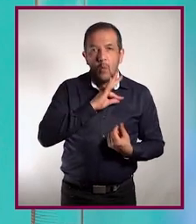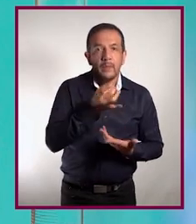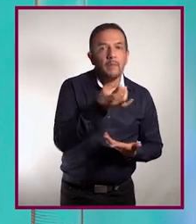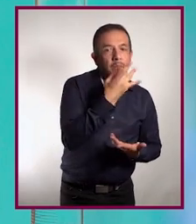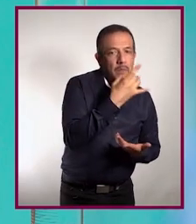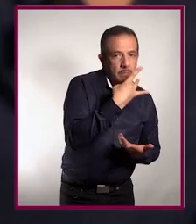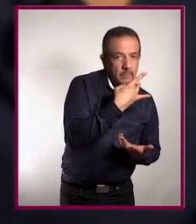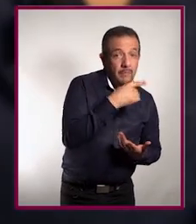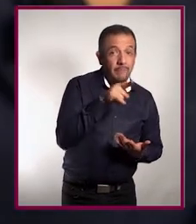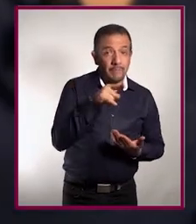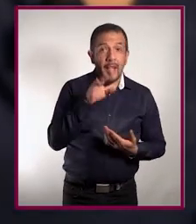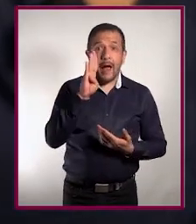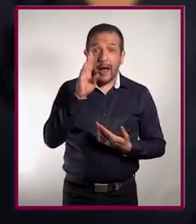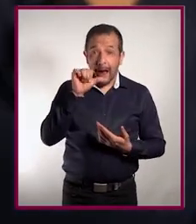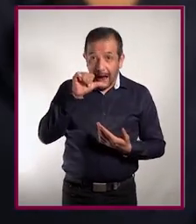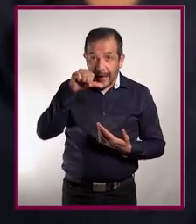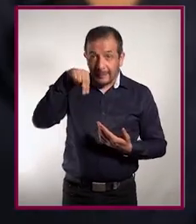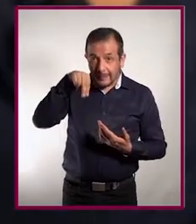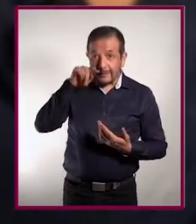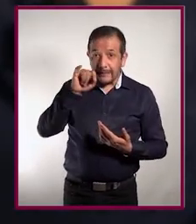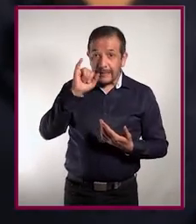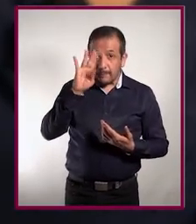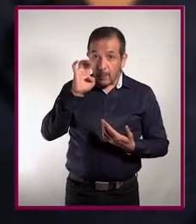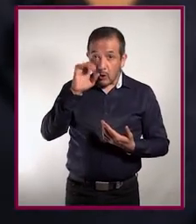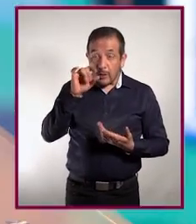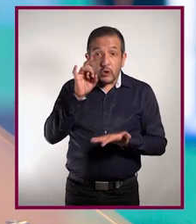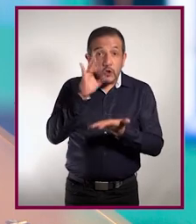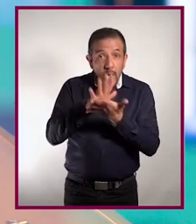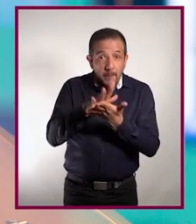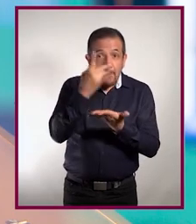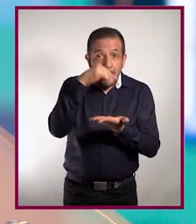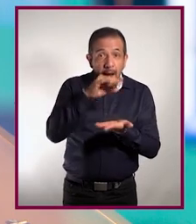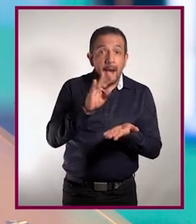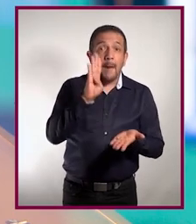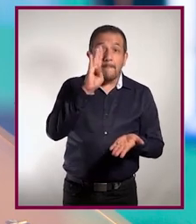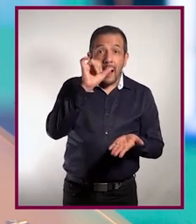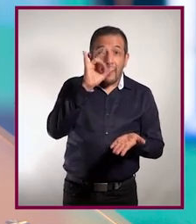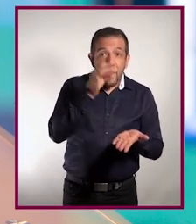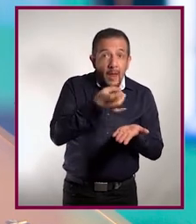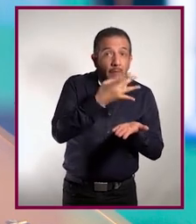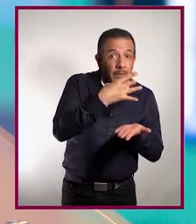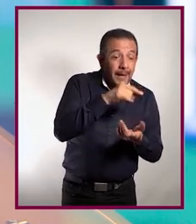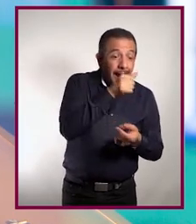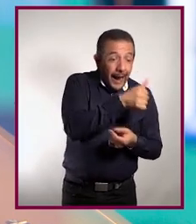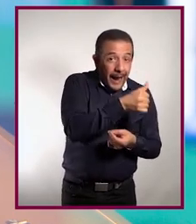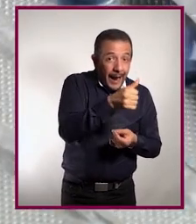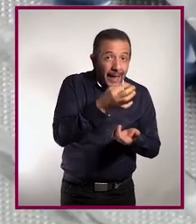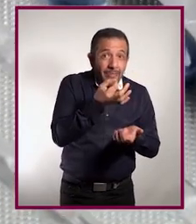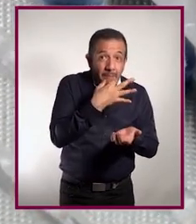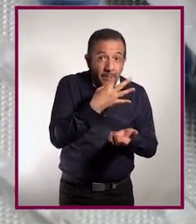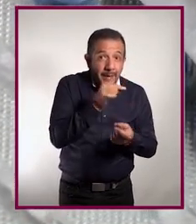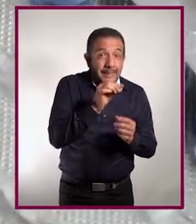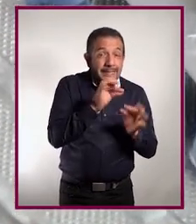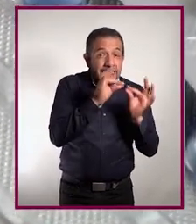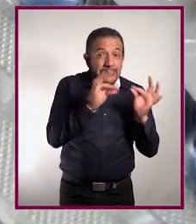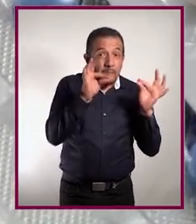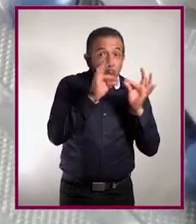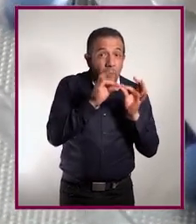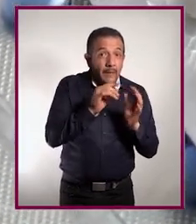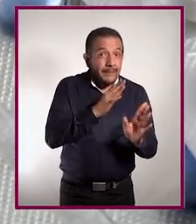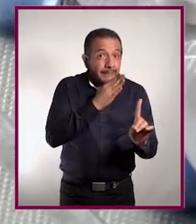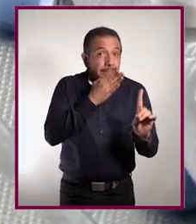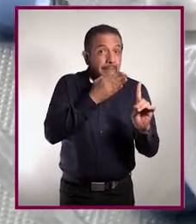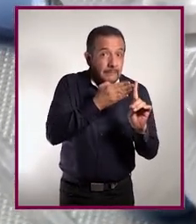con antibióticos. Los antibióticos solo funcionan con las bacterias, pero cada uno tiene una acción e indicación